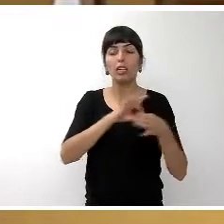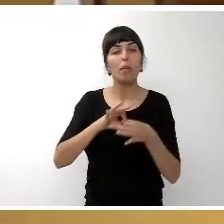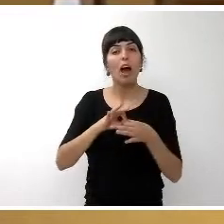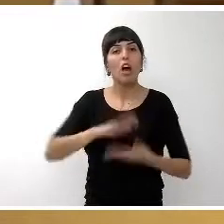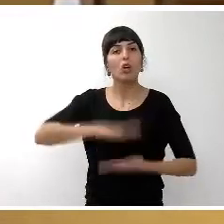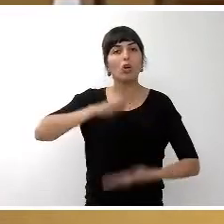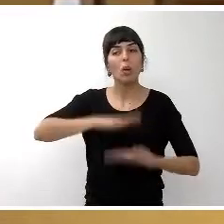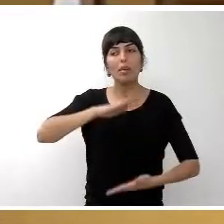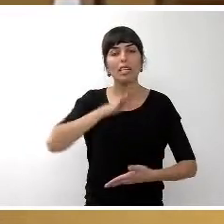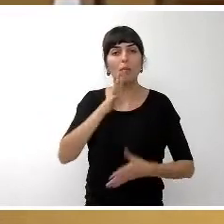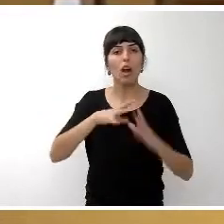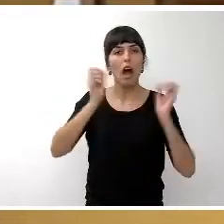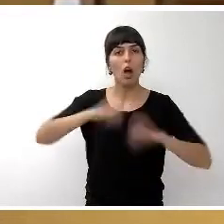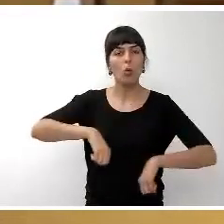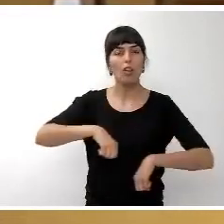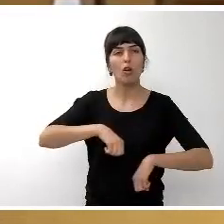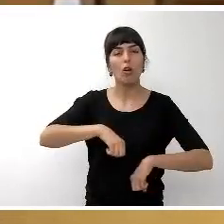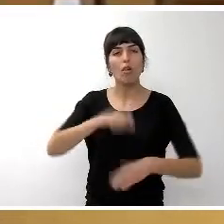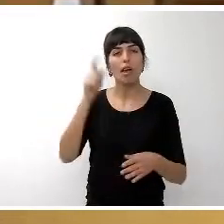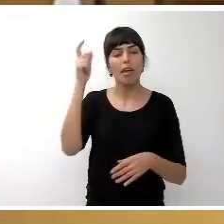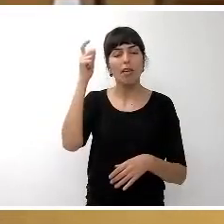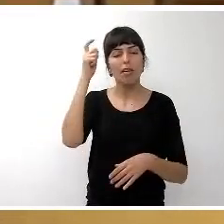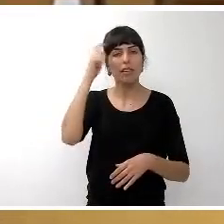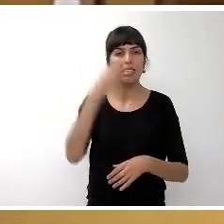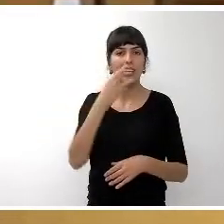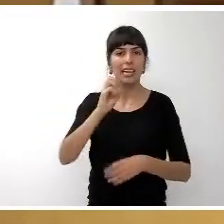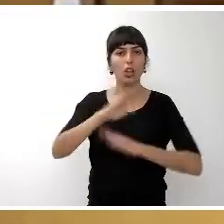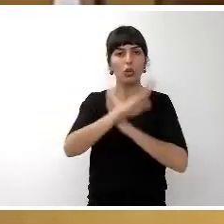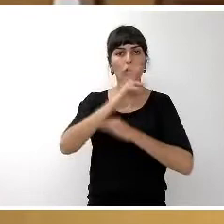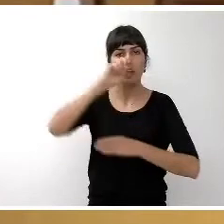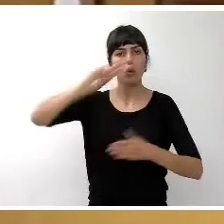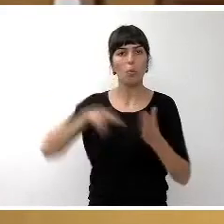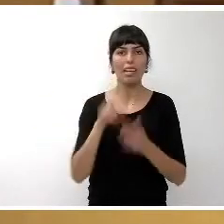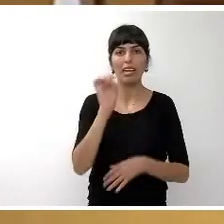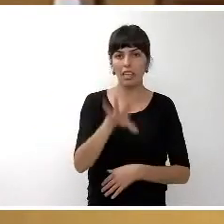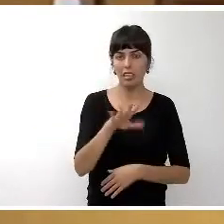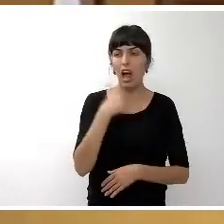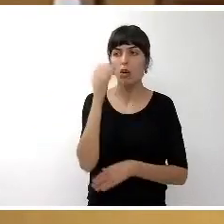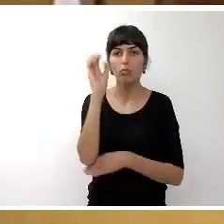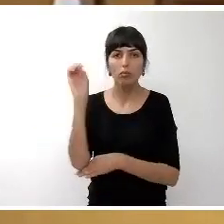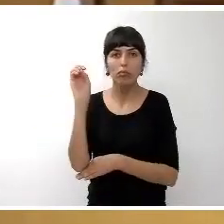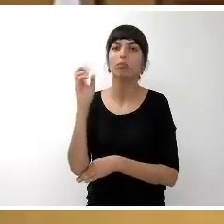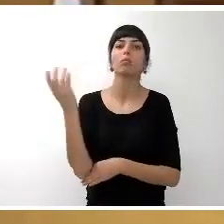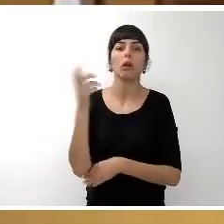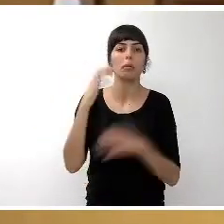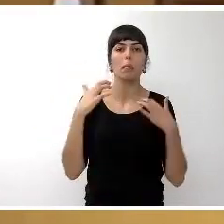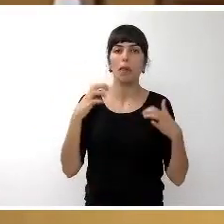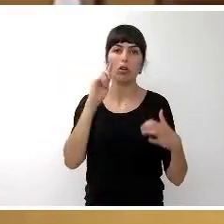por acuerdo plenario de fecha 30 de octubre de 2015. ¿Alguna intervención? Queda enterado el Pleno.